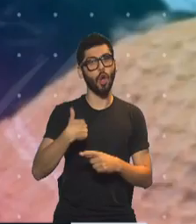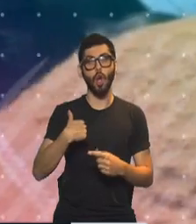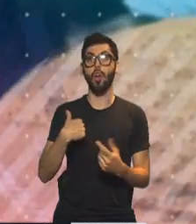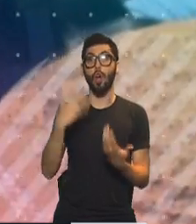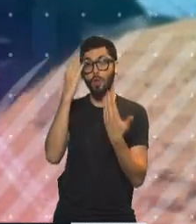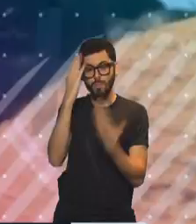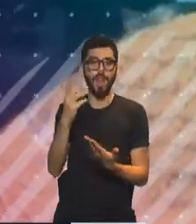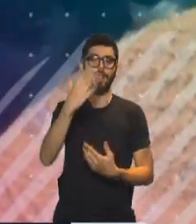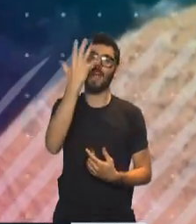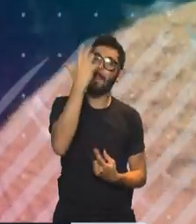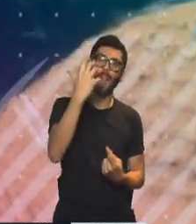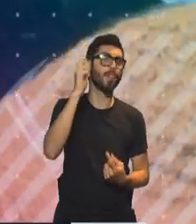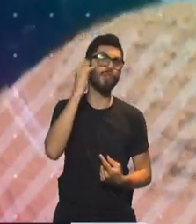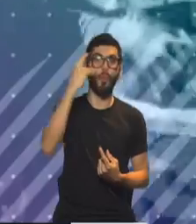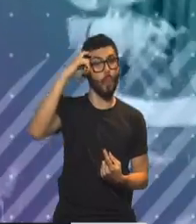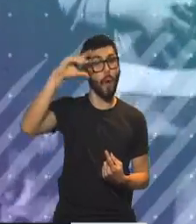Algrama.